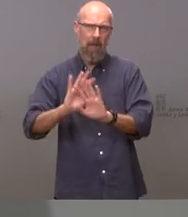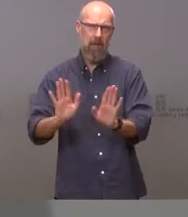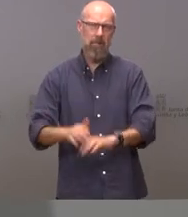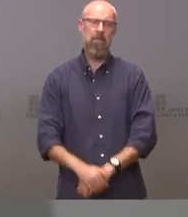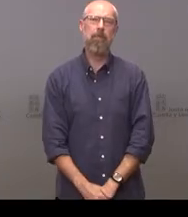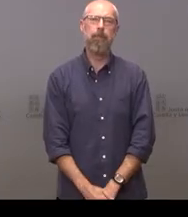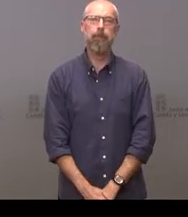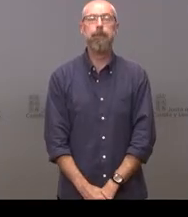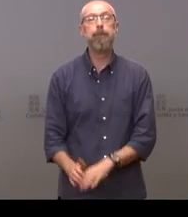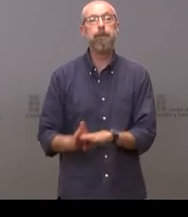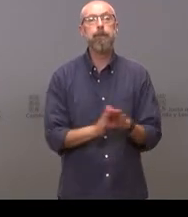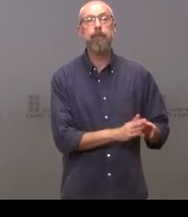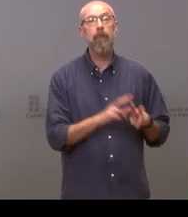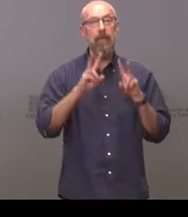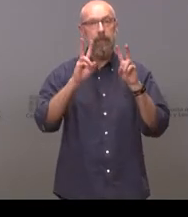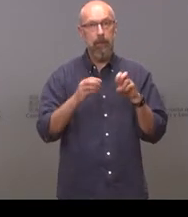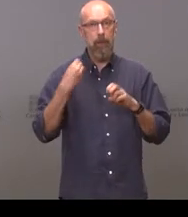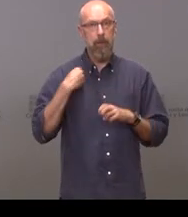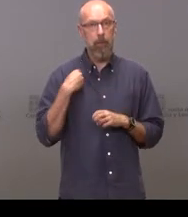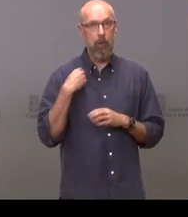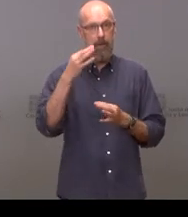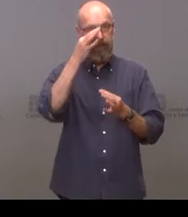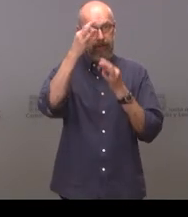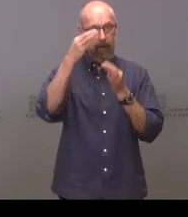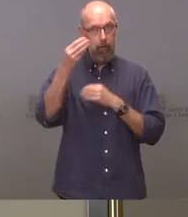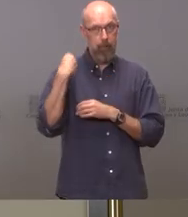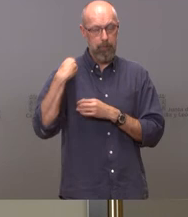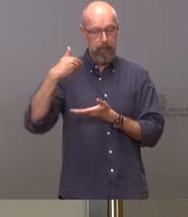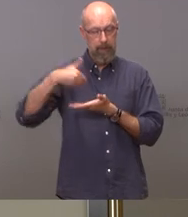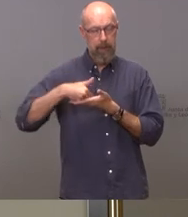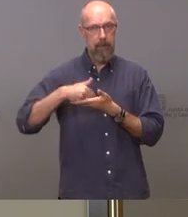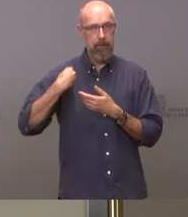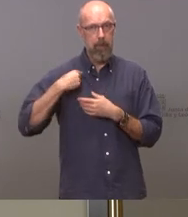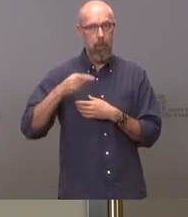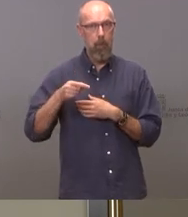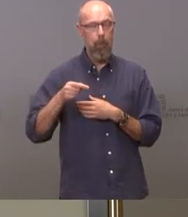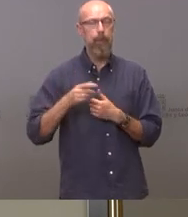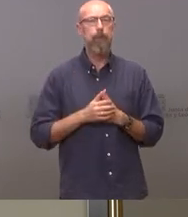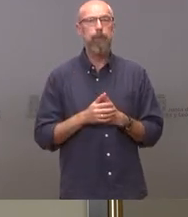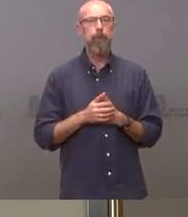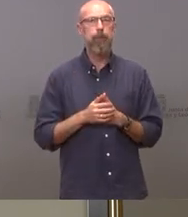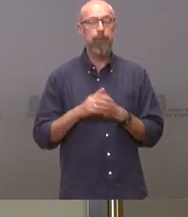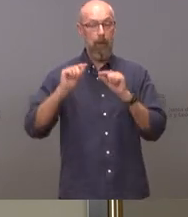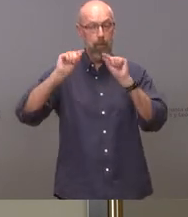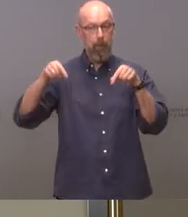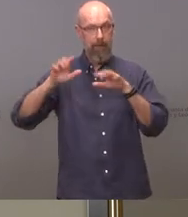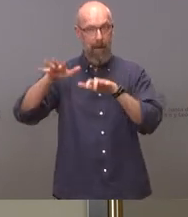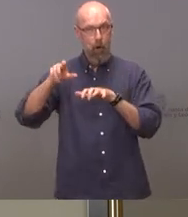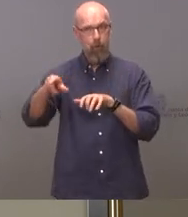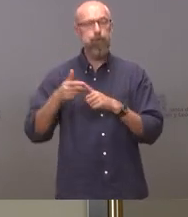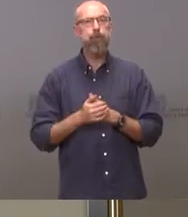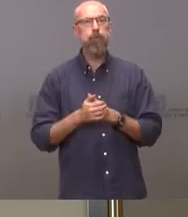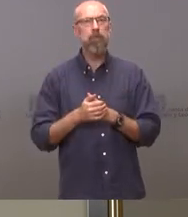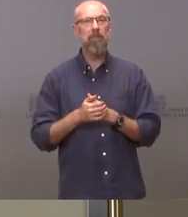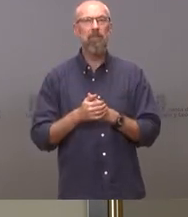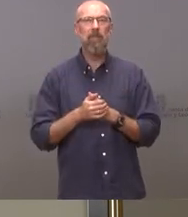si sobre los datos que me solicitaba en la provincia de león de las de